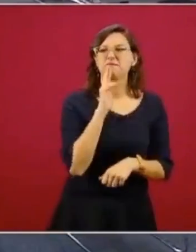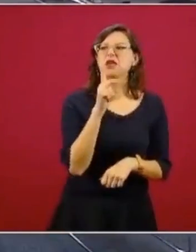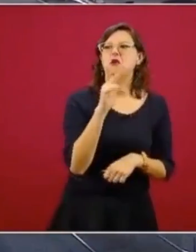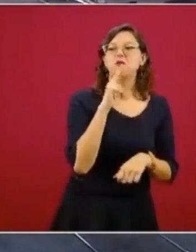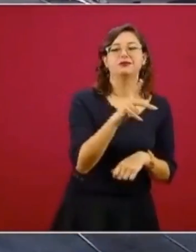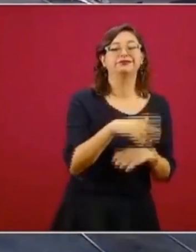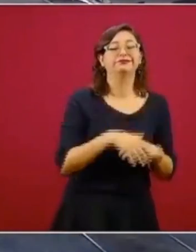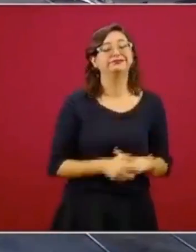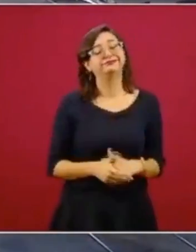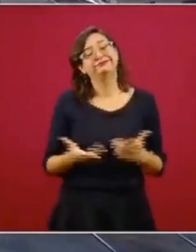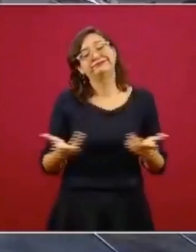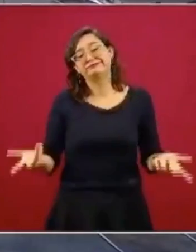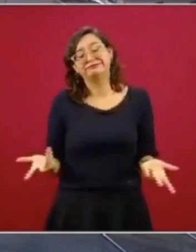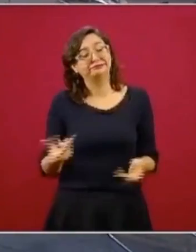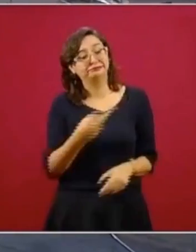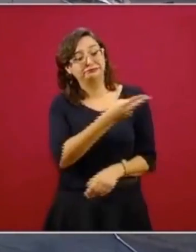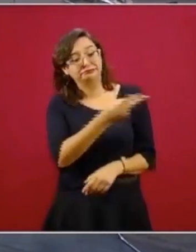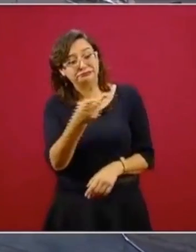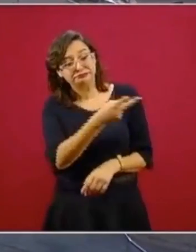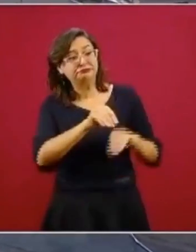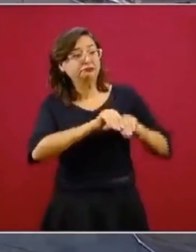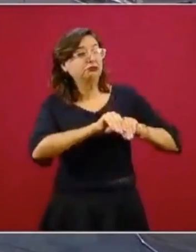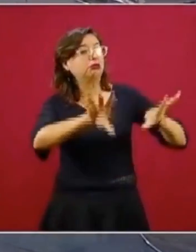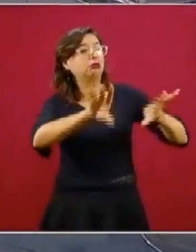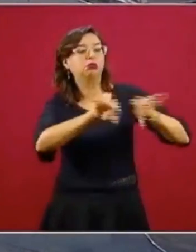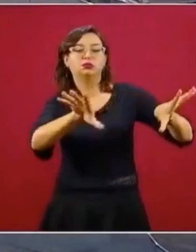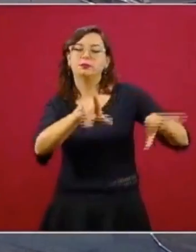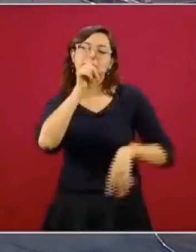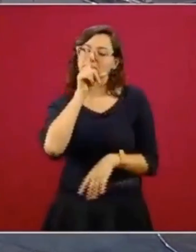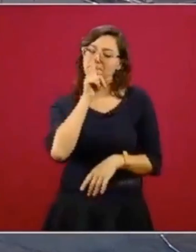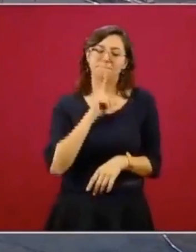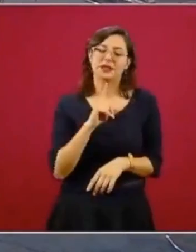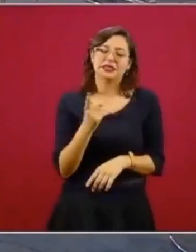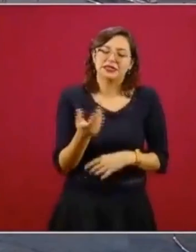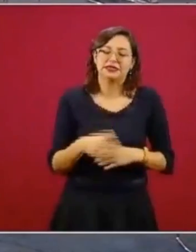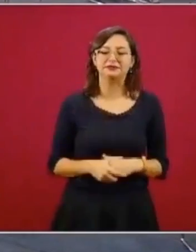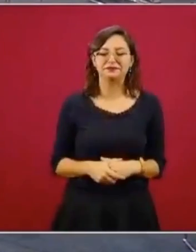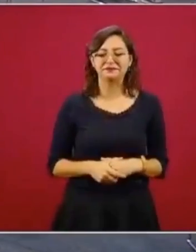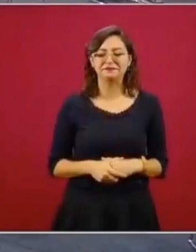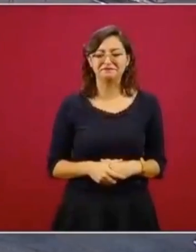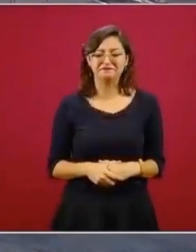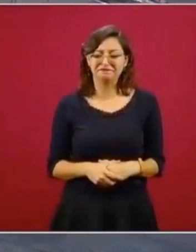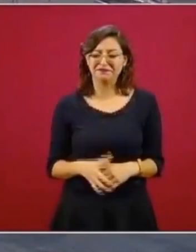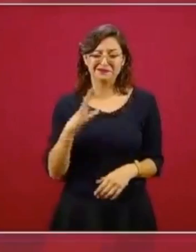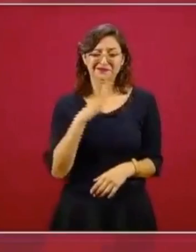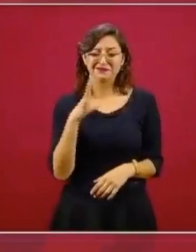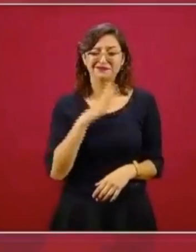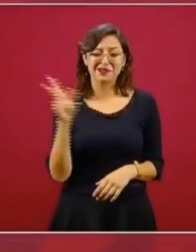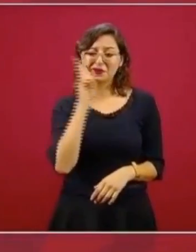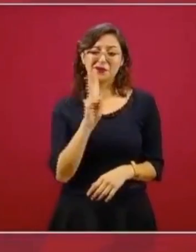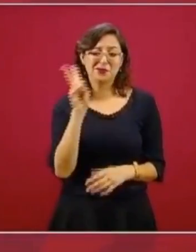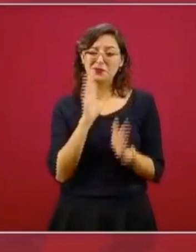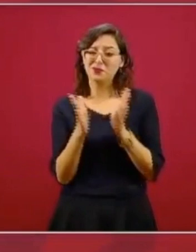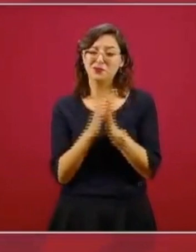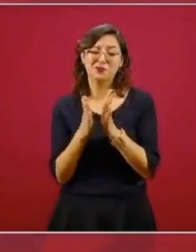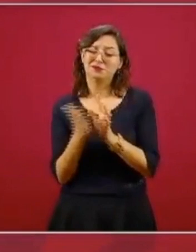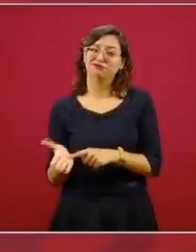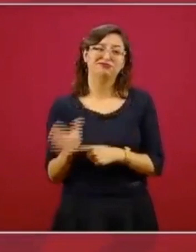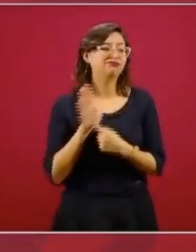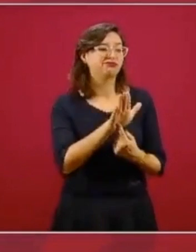lo que ellos sostienen y hay manera de demostrarlo,